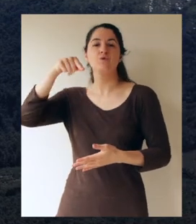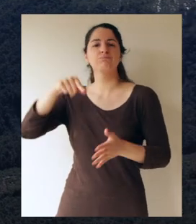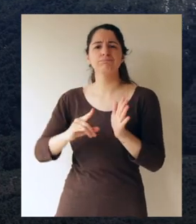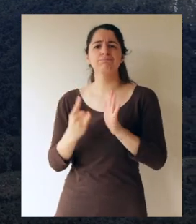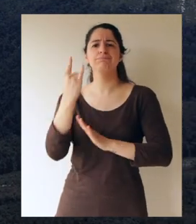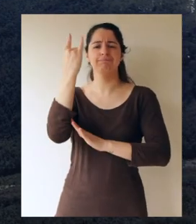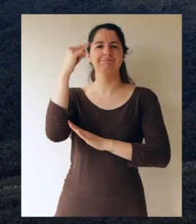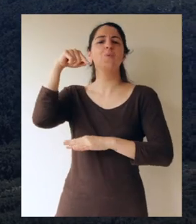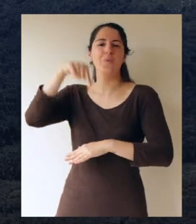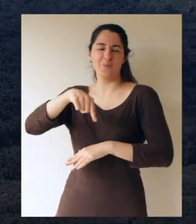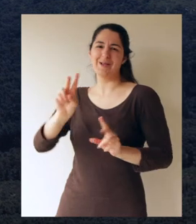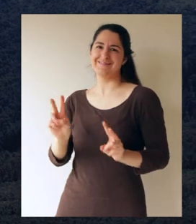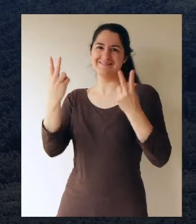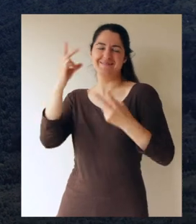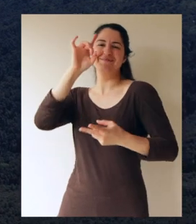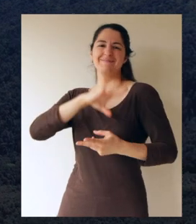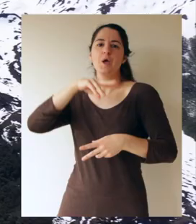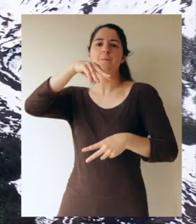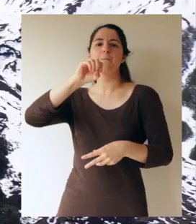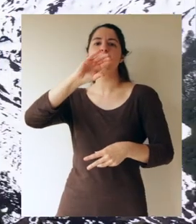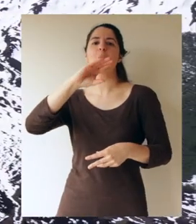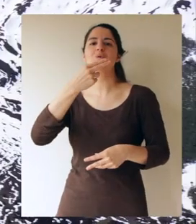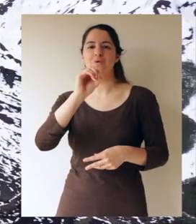visitaremos la Reserva Nacional Muchachos Huenco.